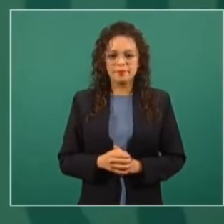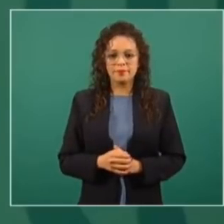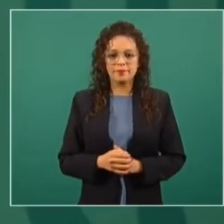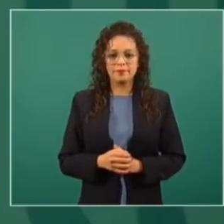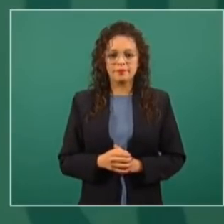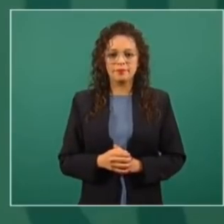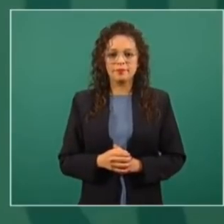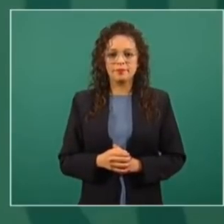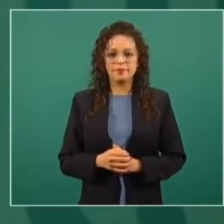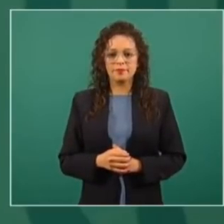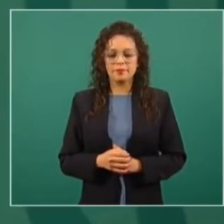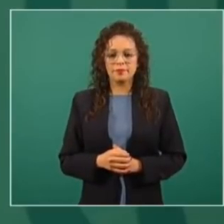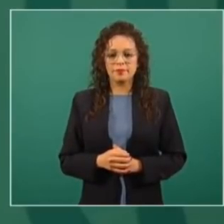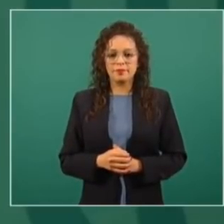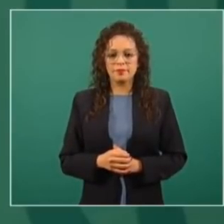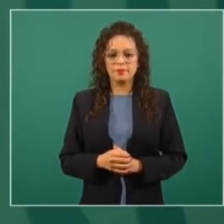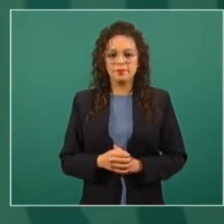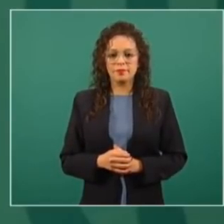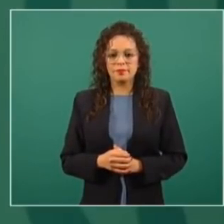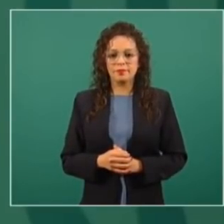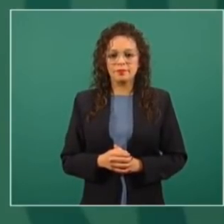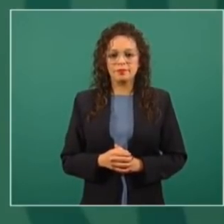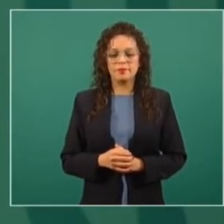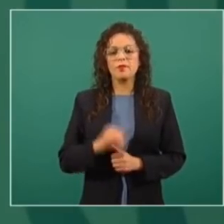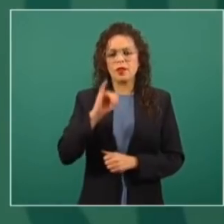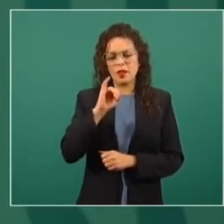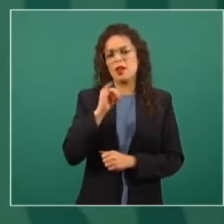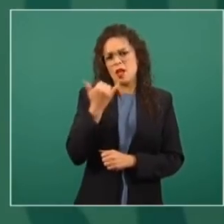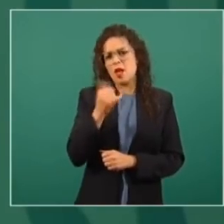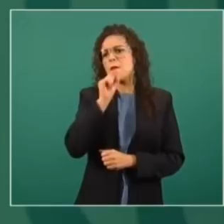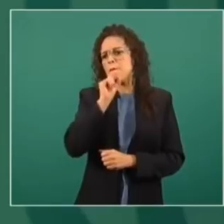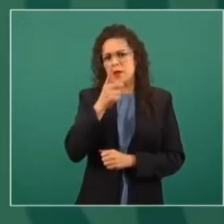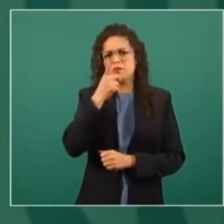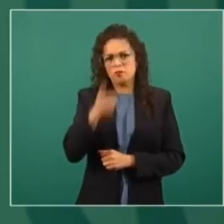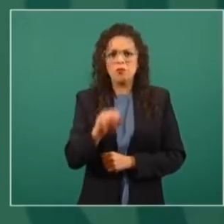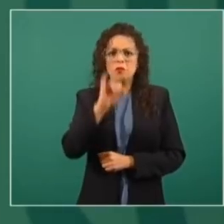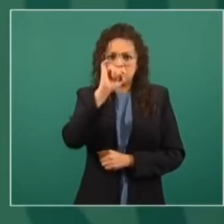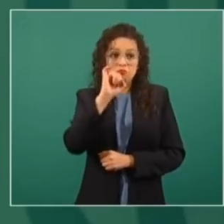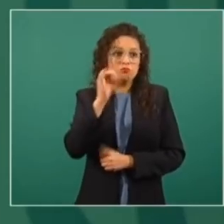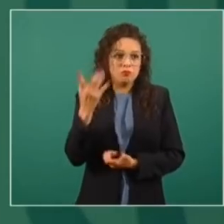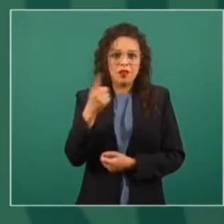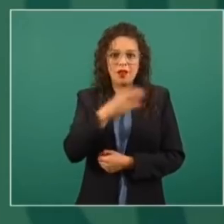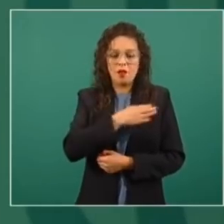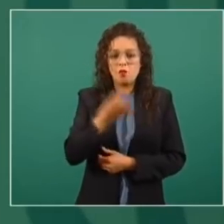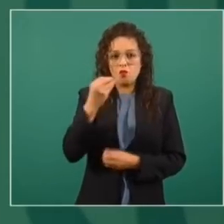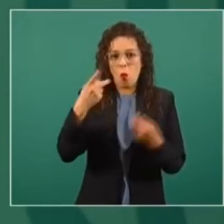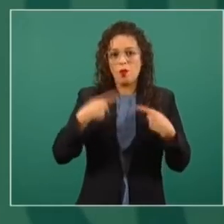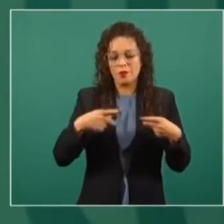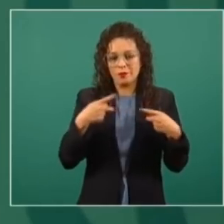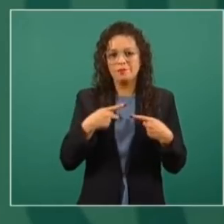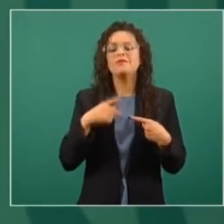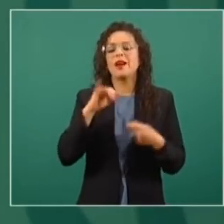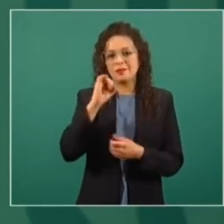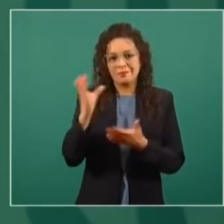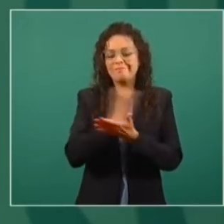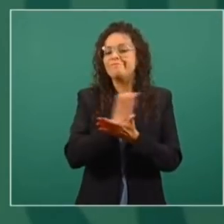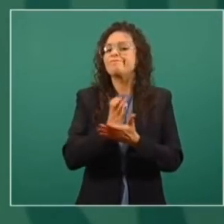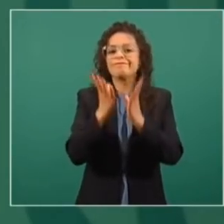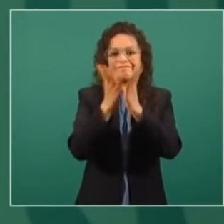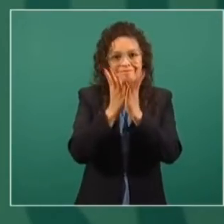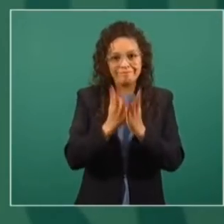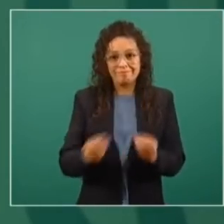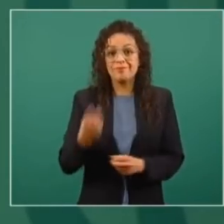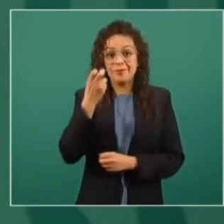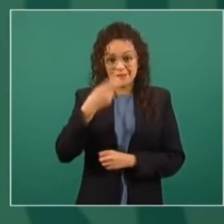muchos sí pudimos salir y eso es lo que deseamos, que cada vez haya